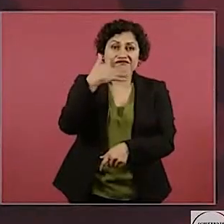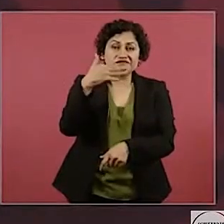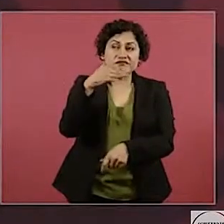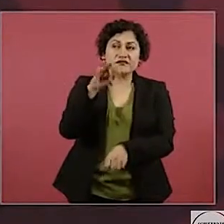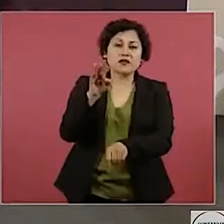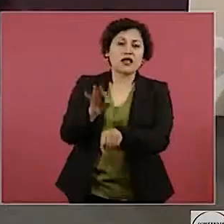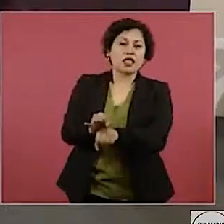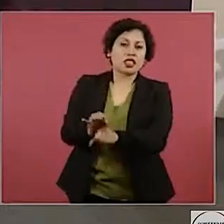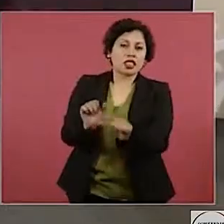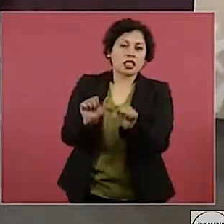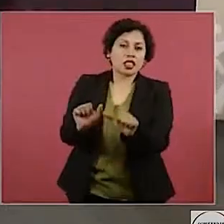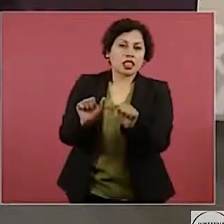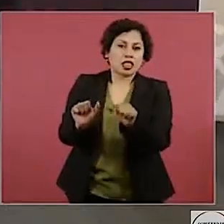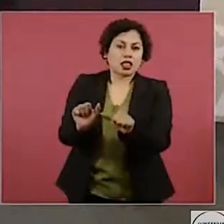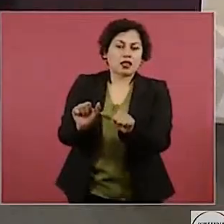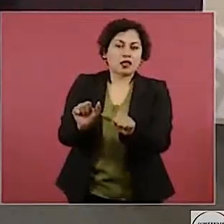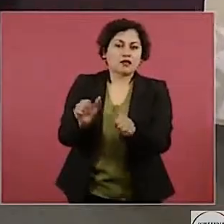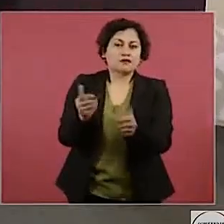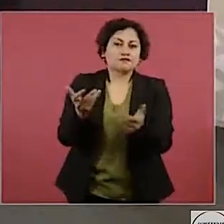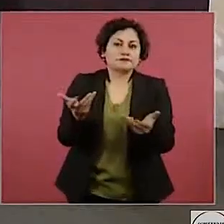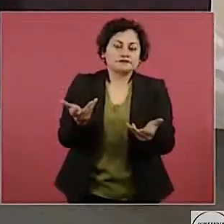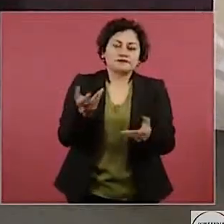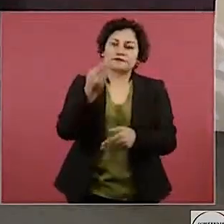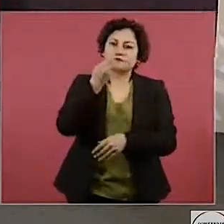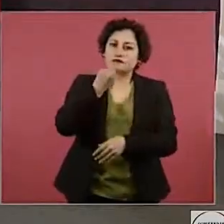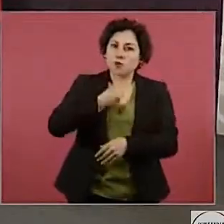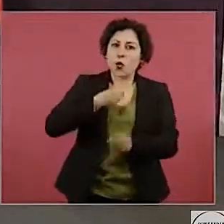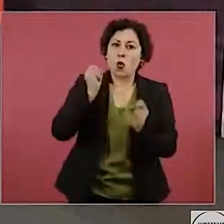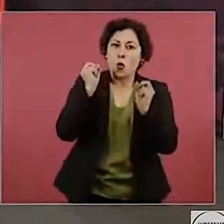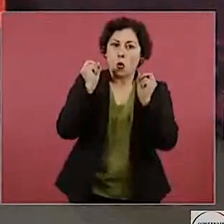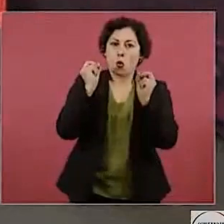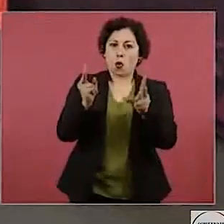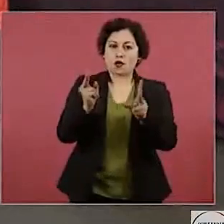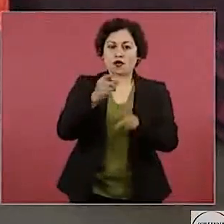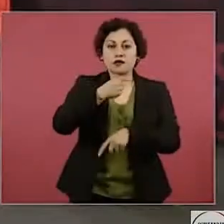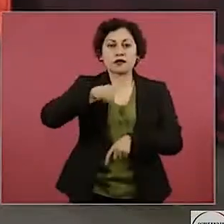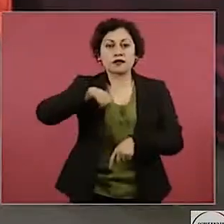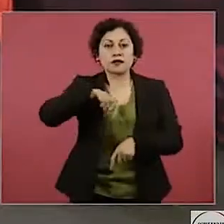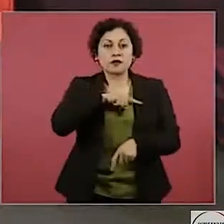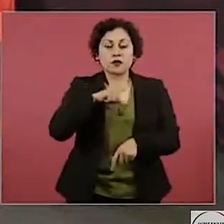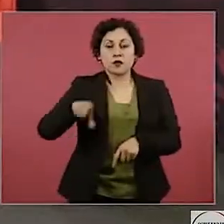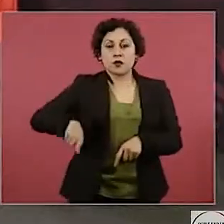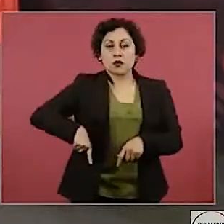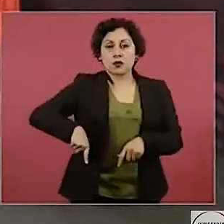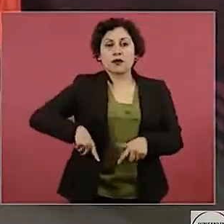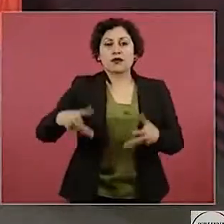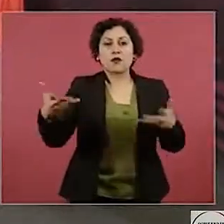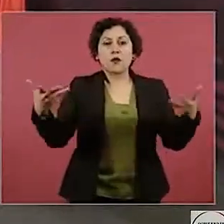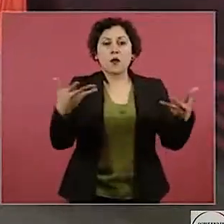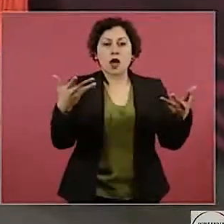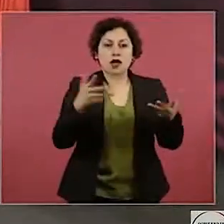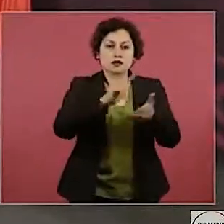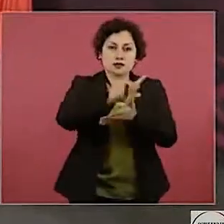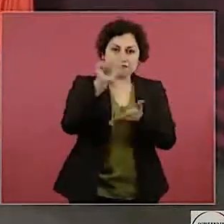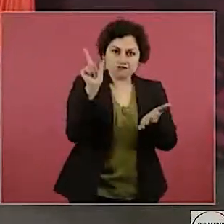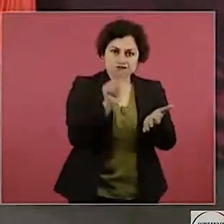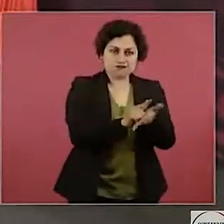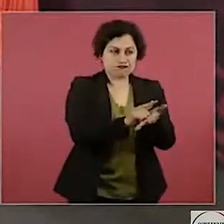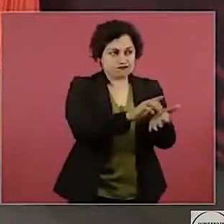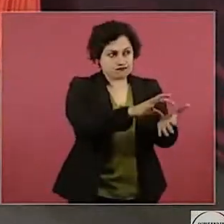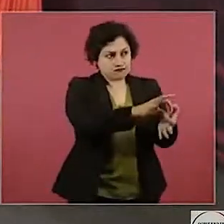pues tenemos que por la vía legal buscar